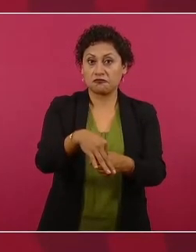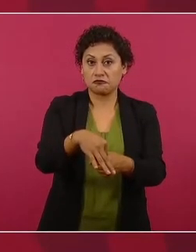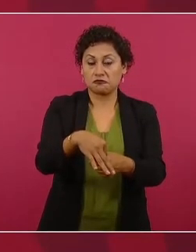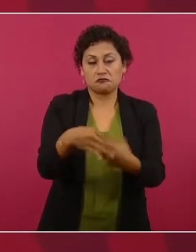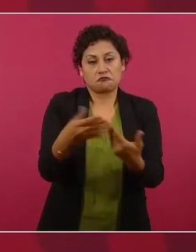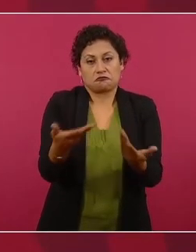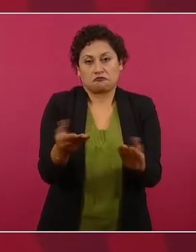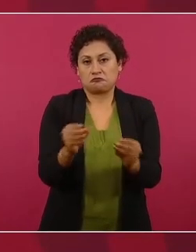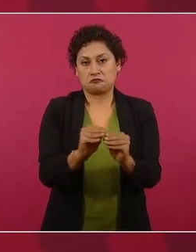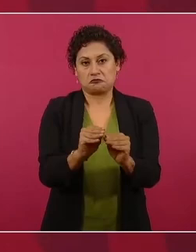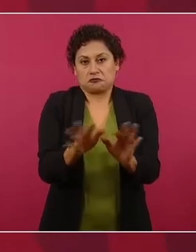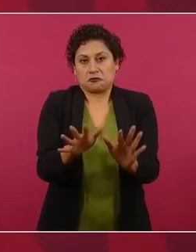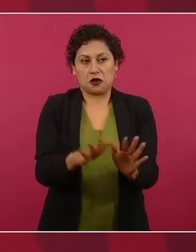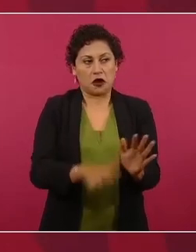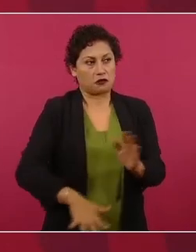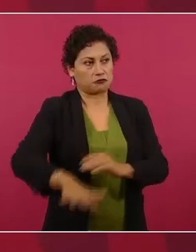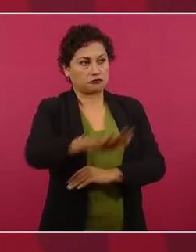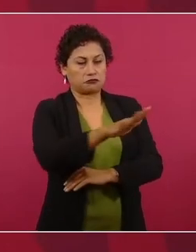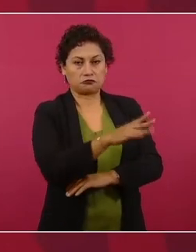democracia, el pueblo decida,